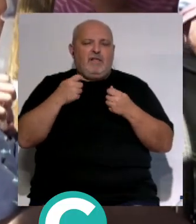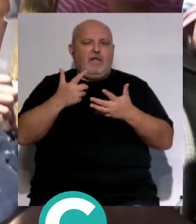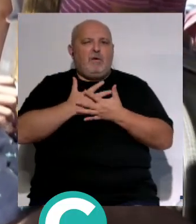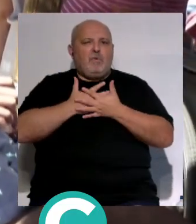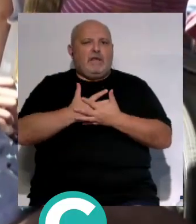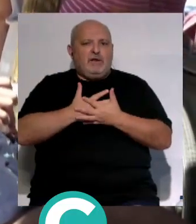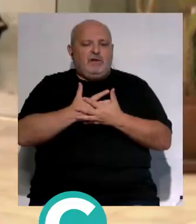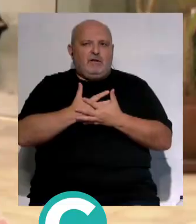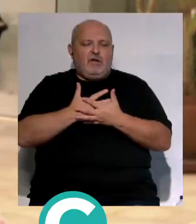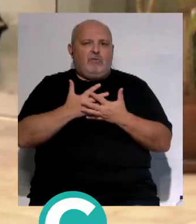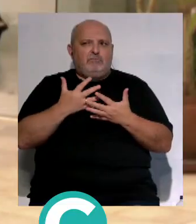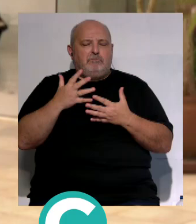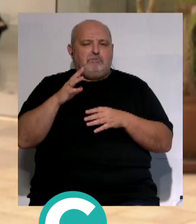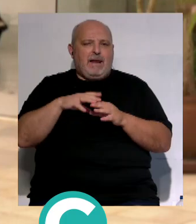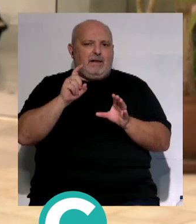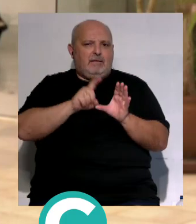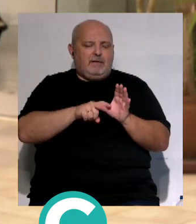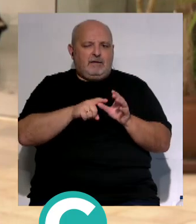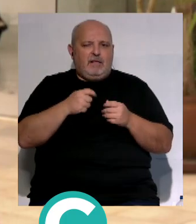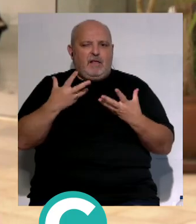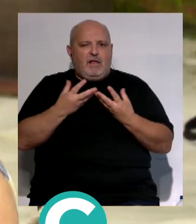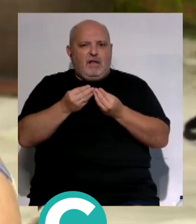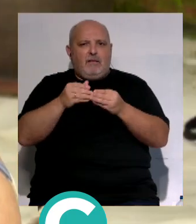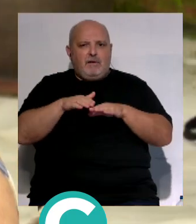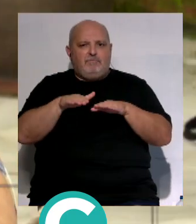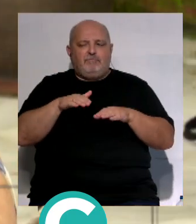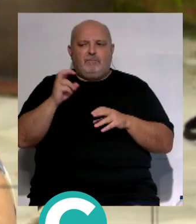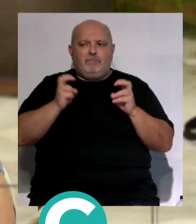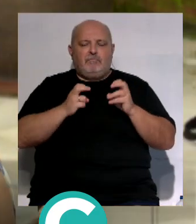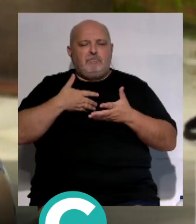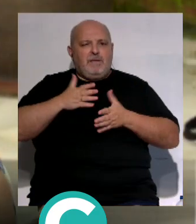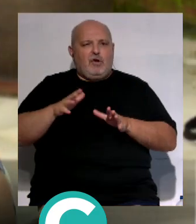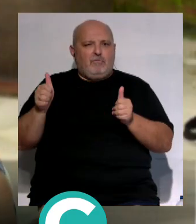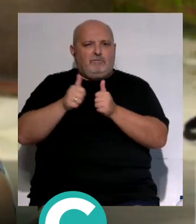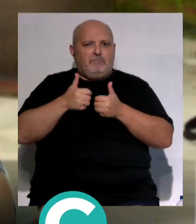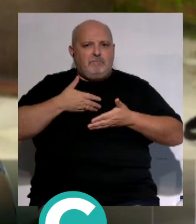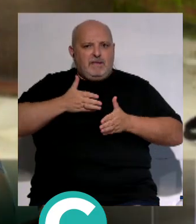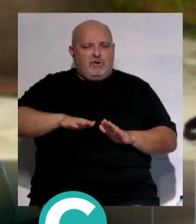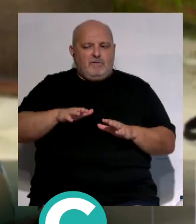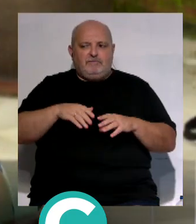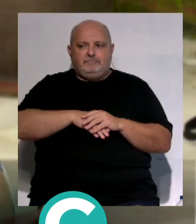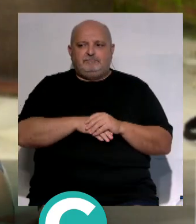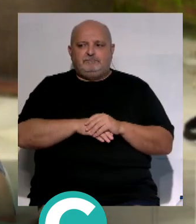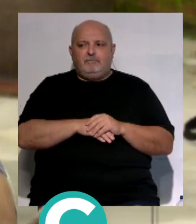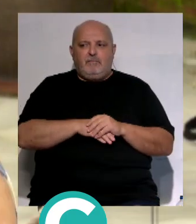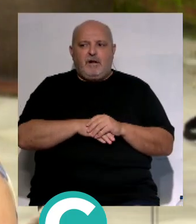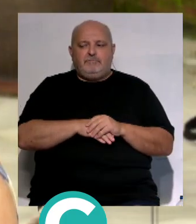voluntarios que se ofertan para poderlos llevar a la playa. Conmigo viene mi hijo a acompañarme.